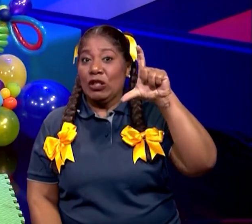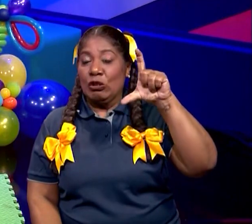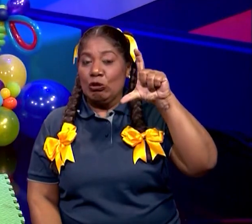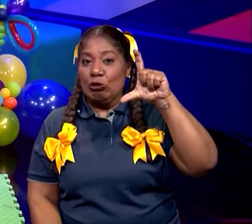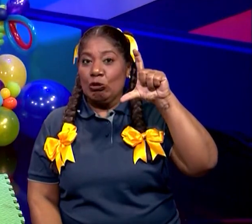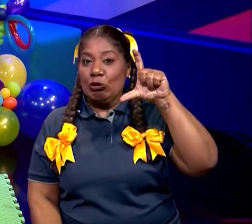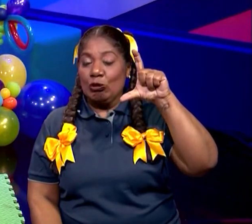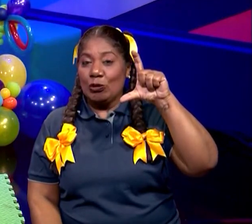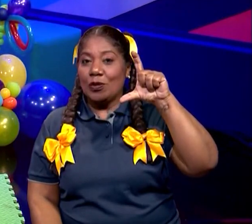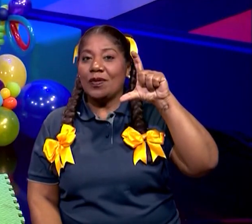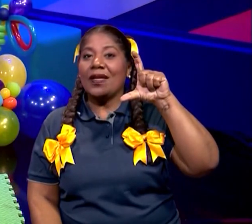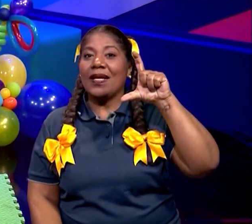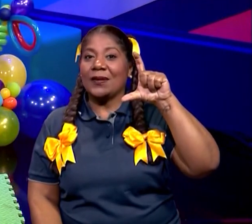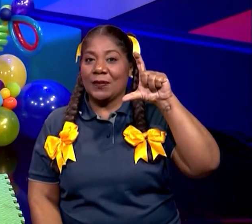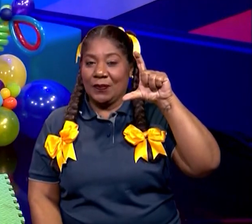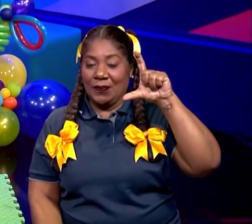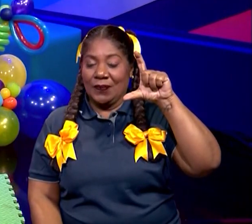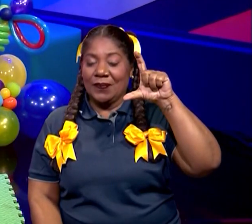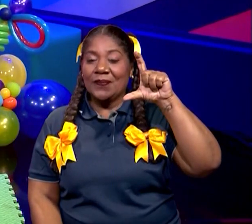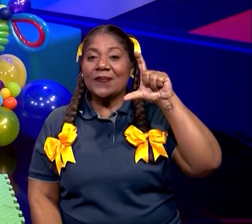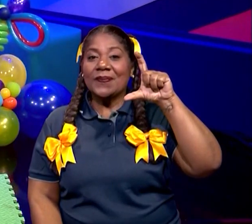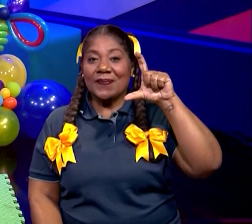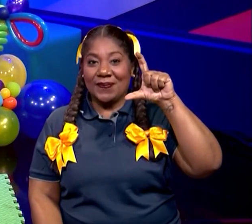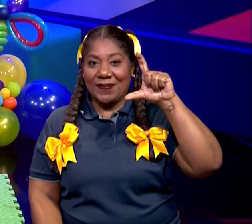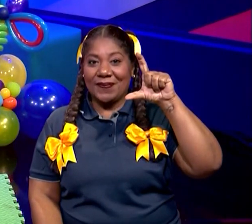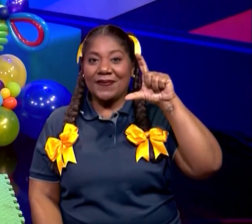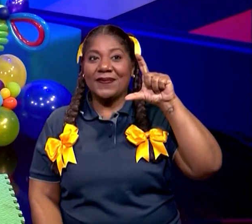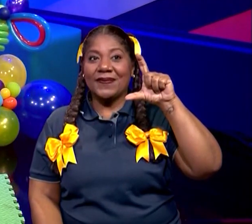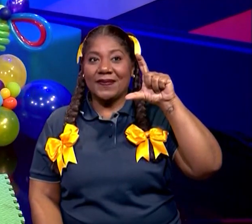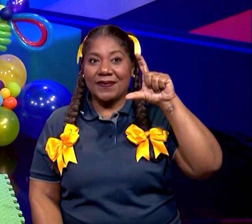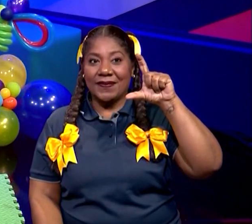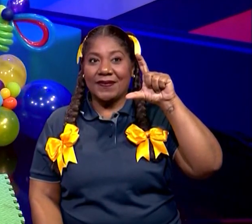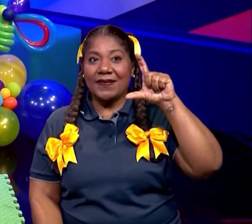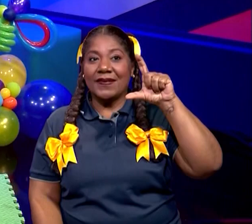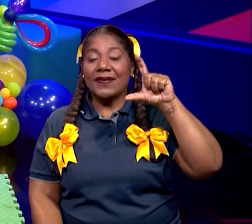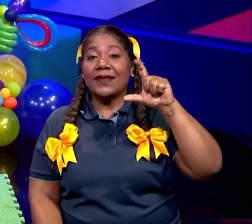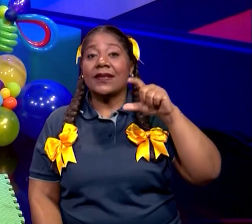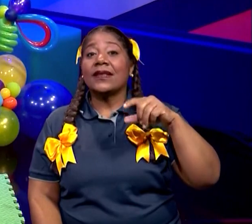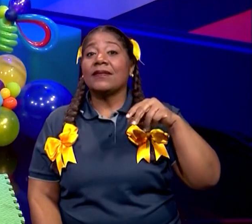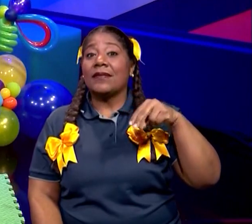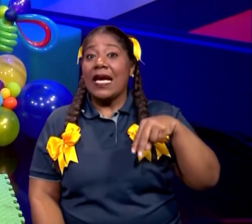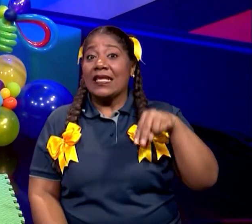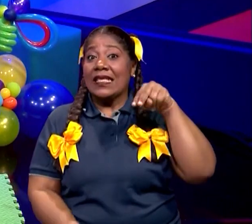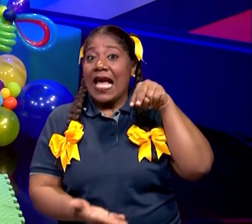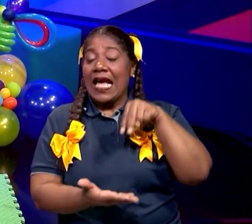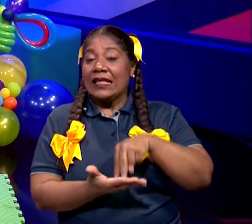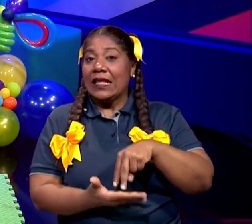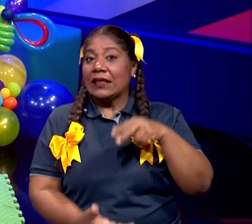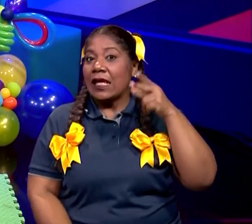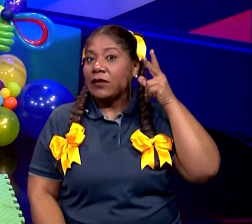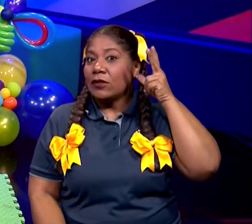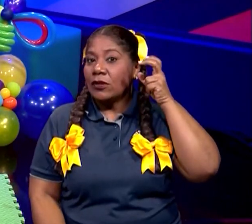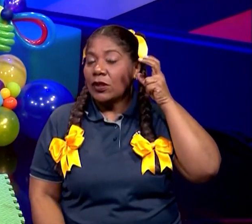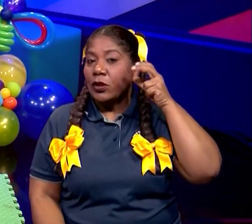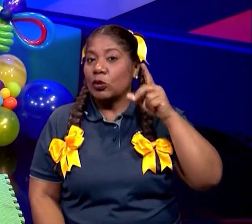En la M mayúscula, Jennifer. Y allí vamos a saltar cuando escuchamos una palabra que se